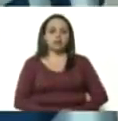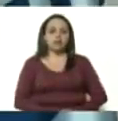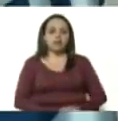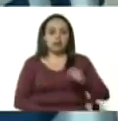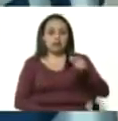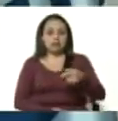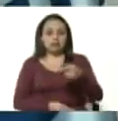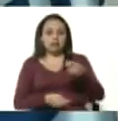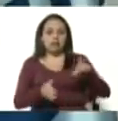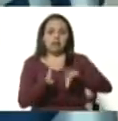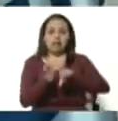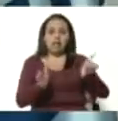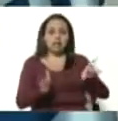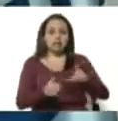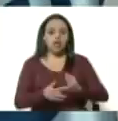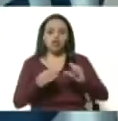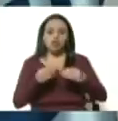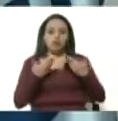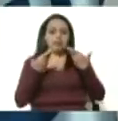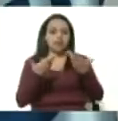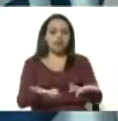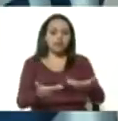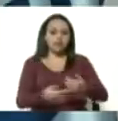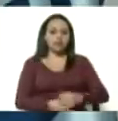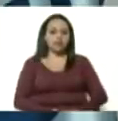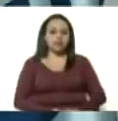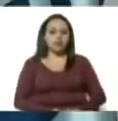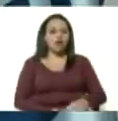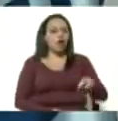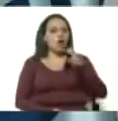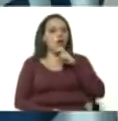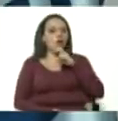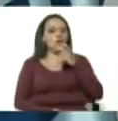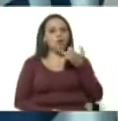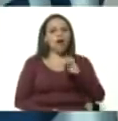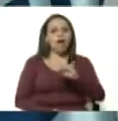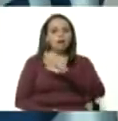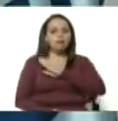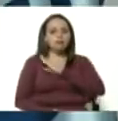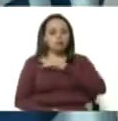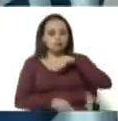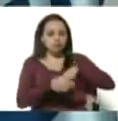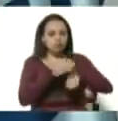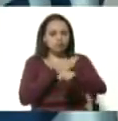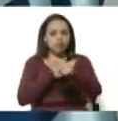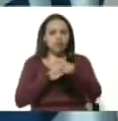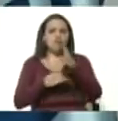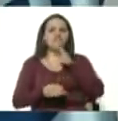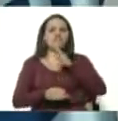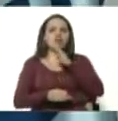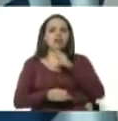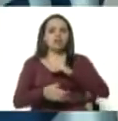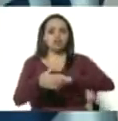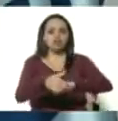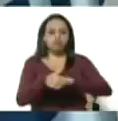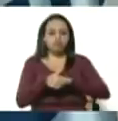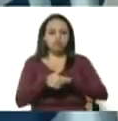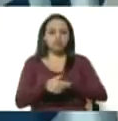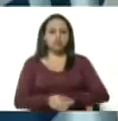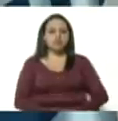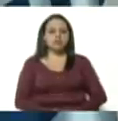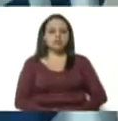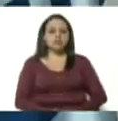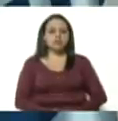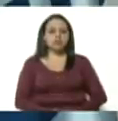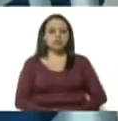no entregar el oro que está en un banco del Reino Unido que iba a ser